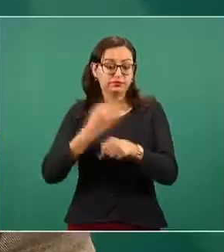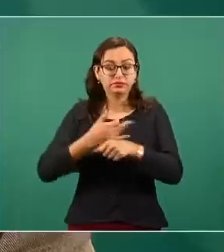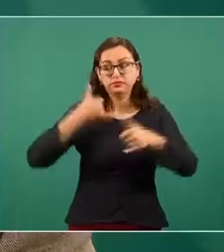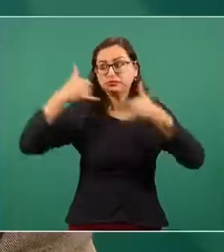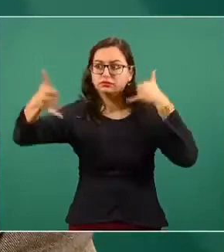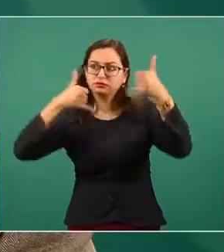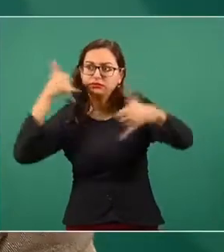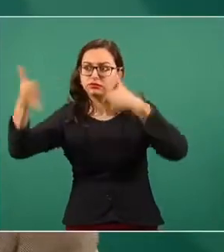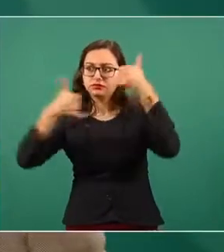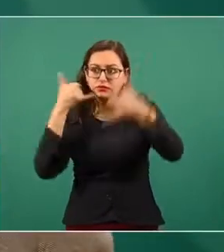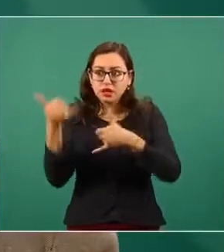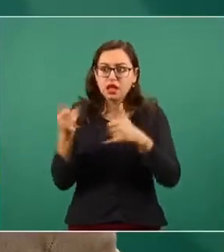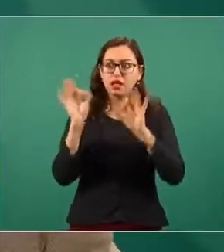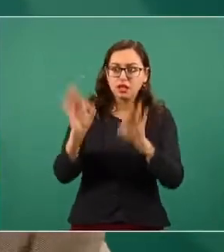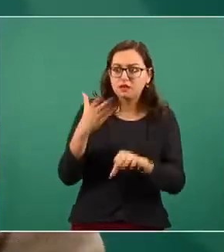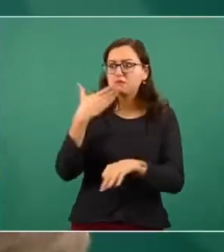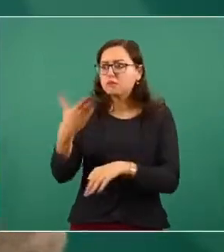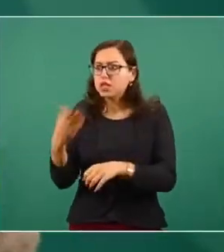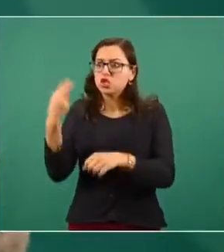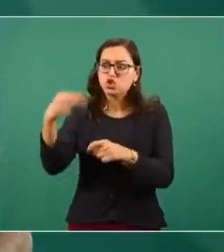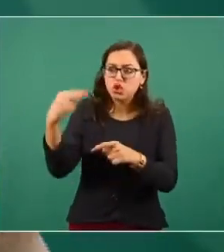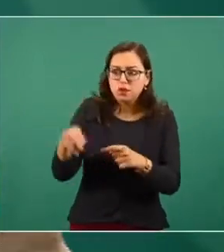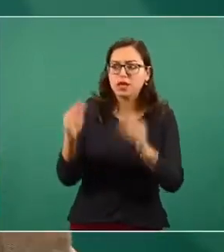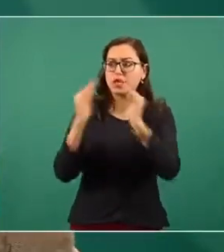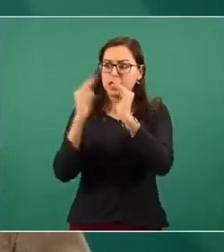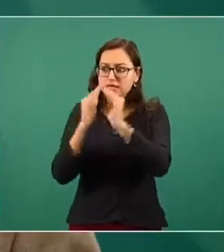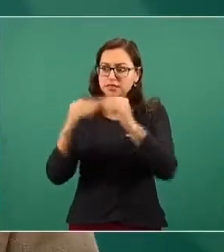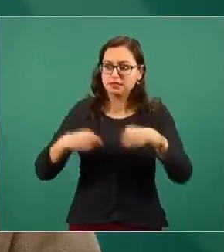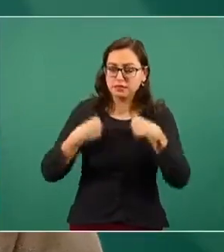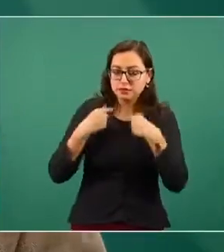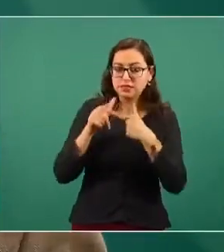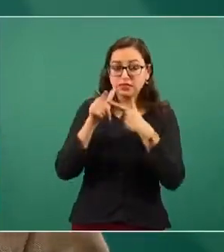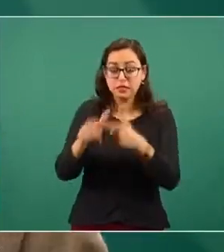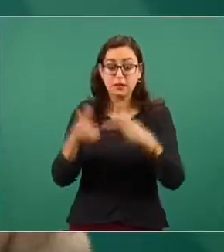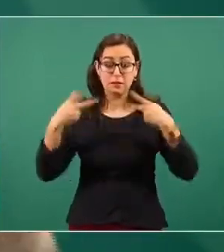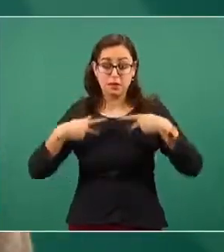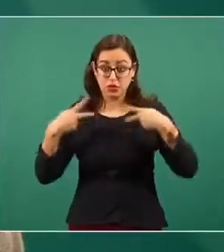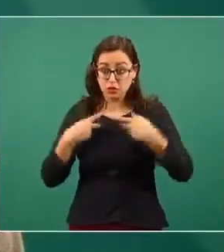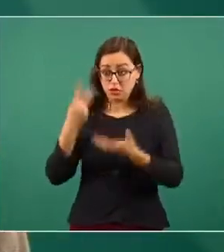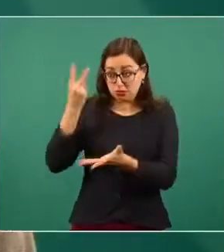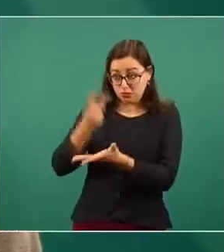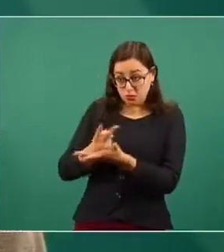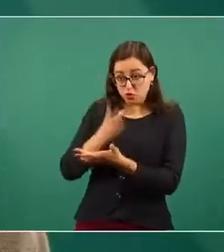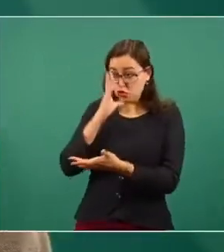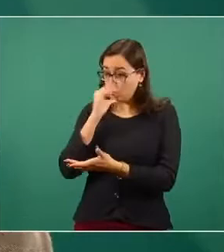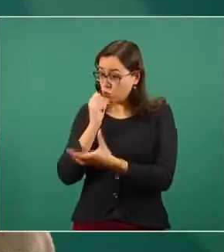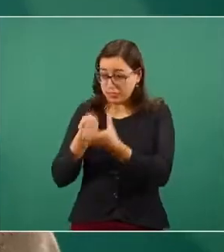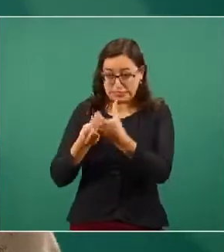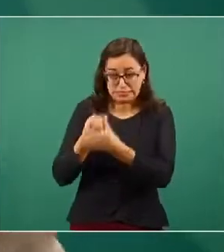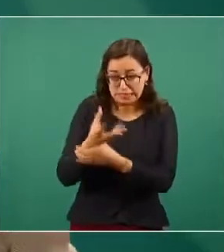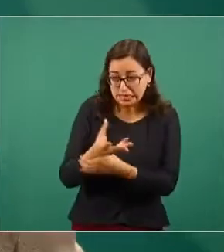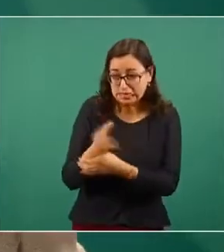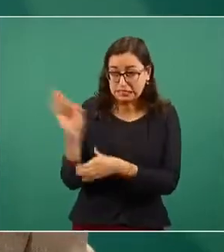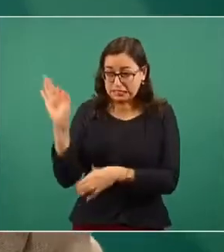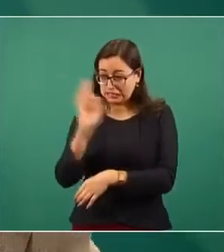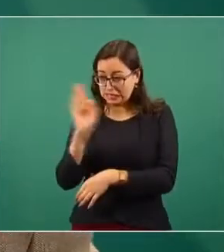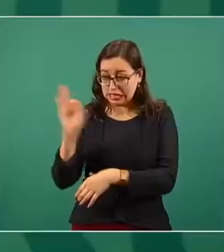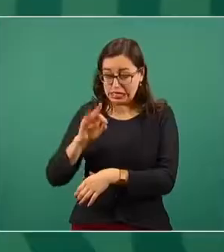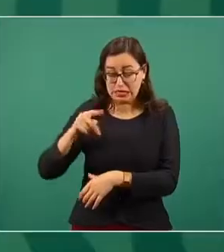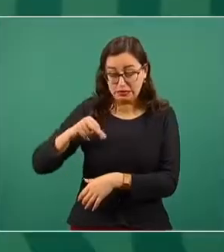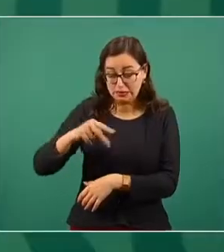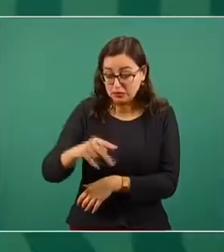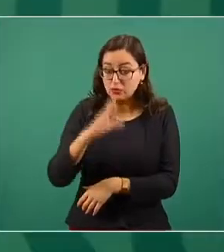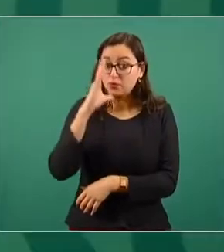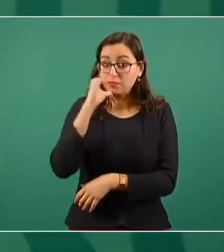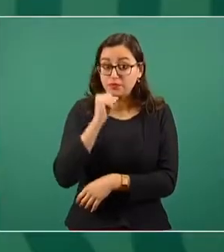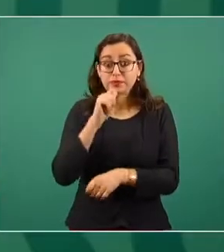confirmar direcciones, para saber si una persona, por ejemplo, está postrada y no se puede mover por sus propios medios. Y para una